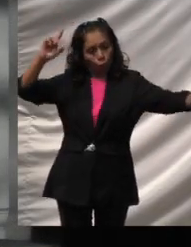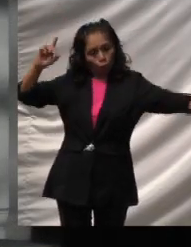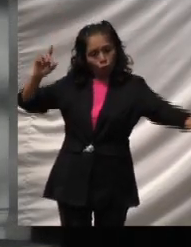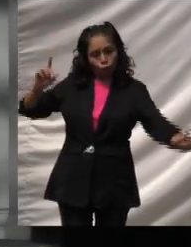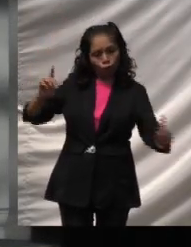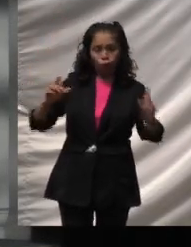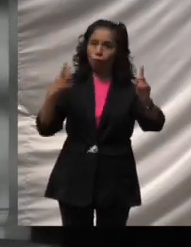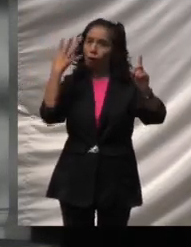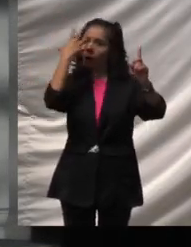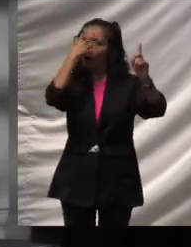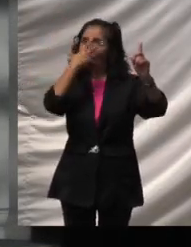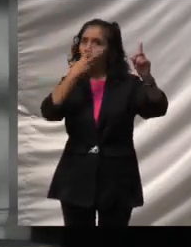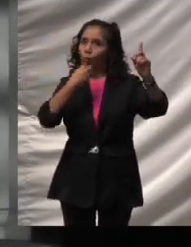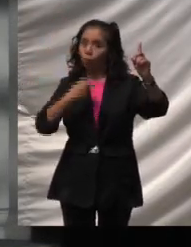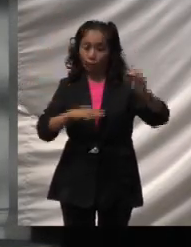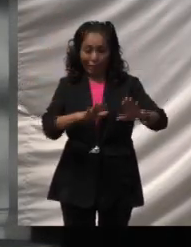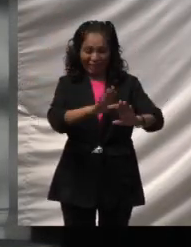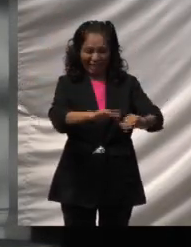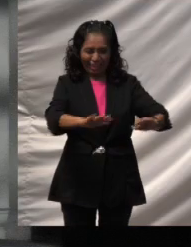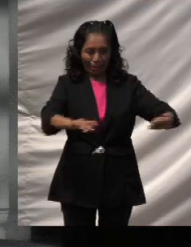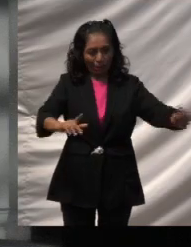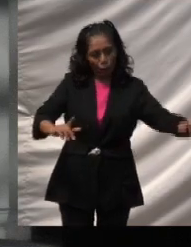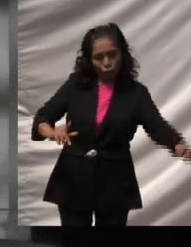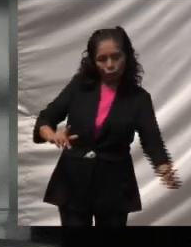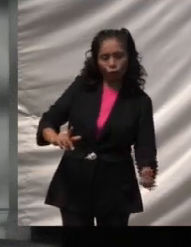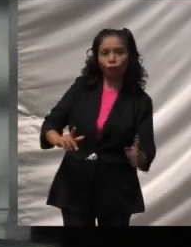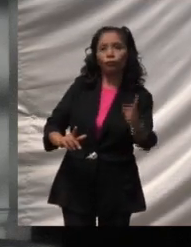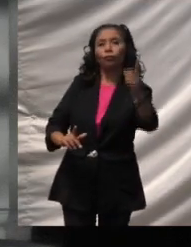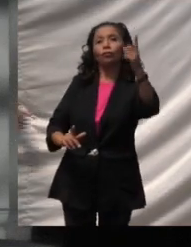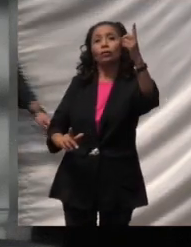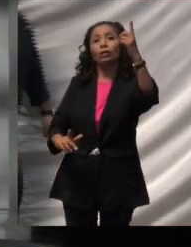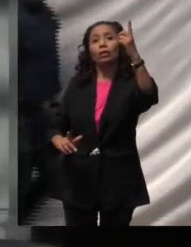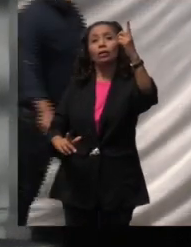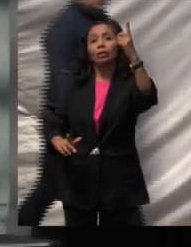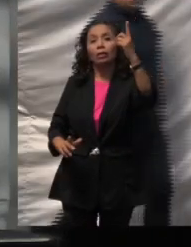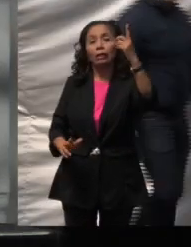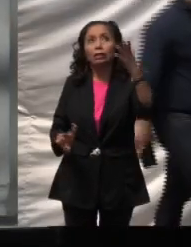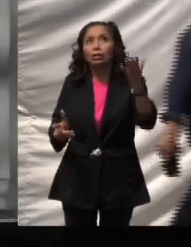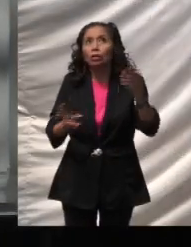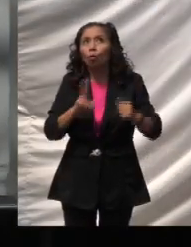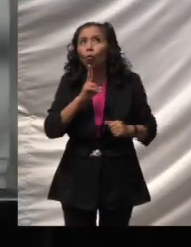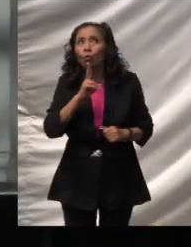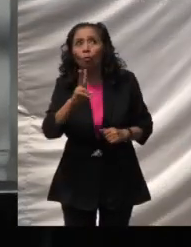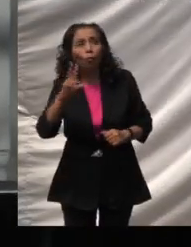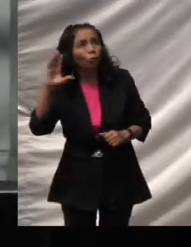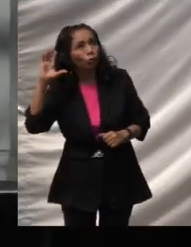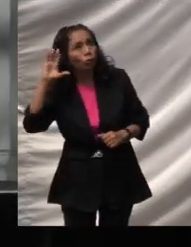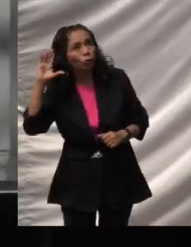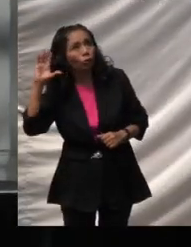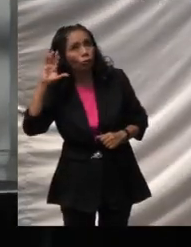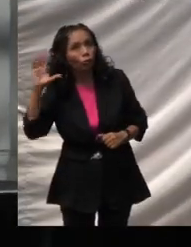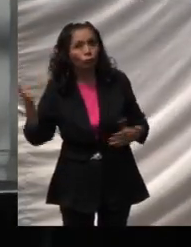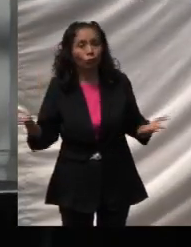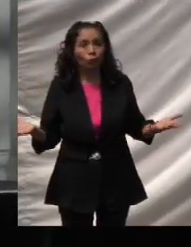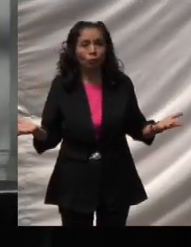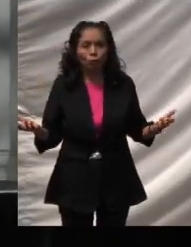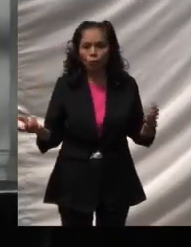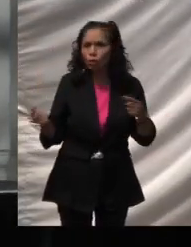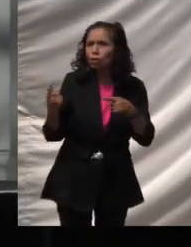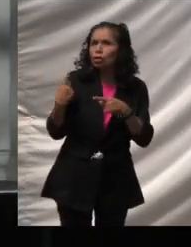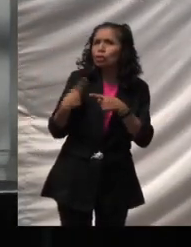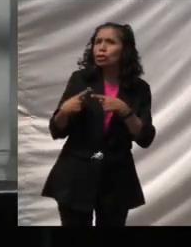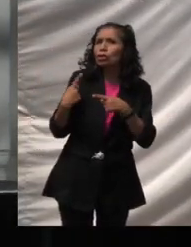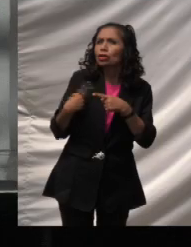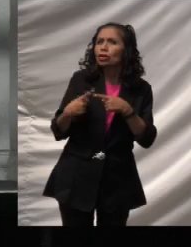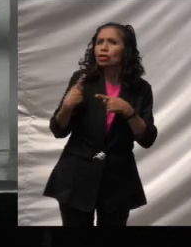muy hermosa desde las profundidades del mar. Y de pronto se escuchó una voz que decía, —¿Quién se